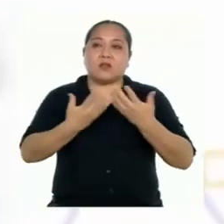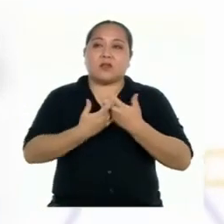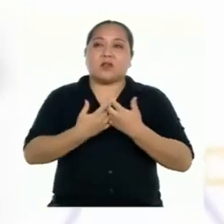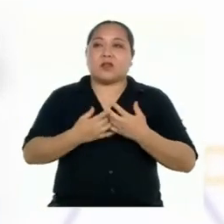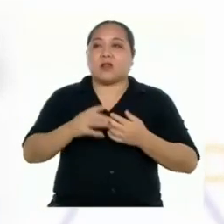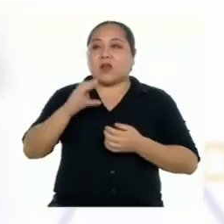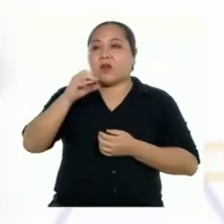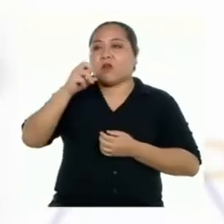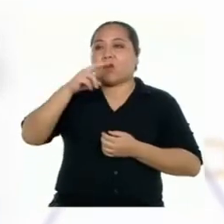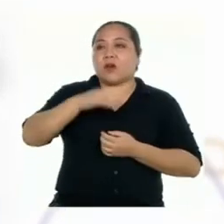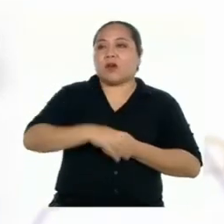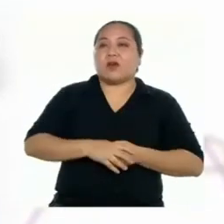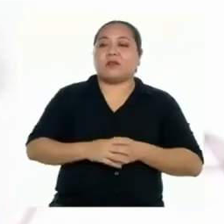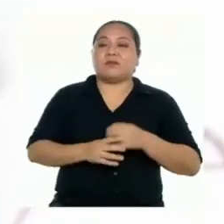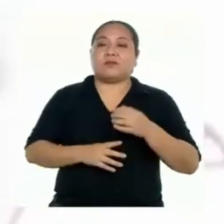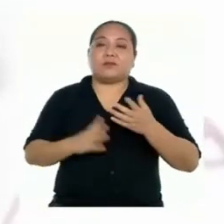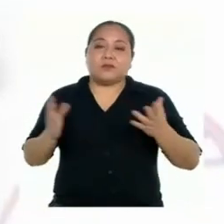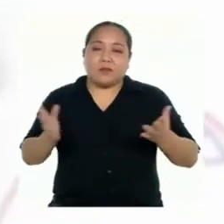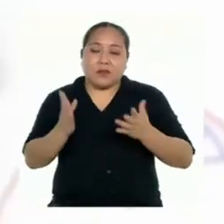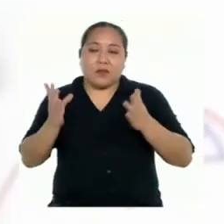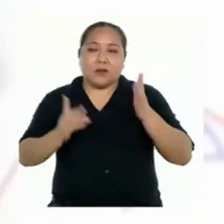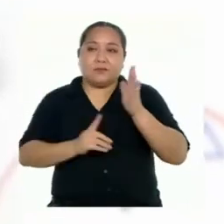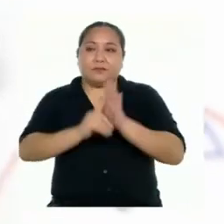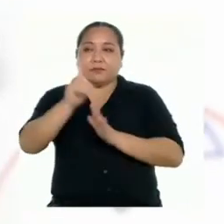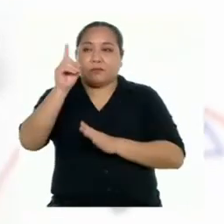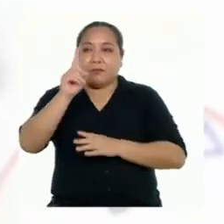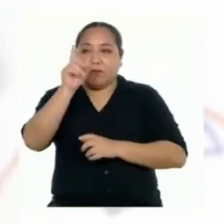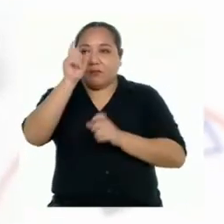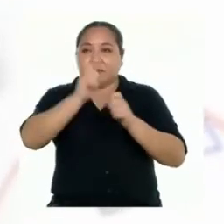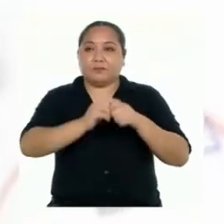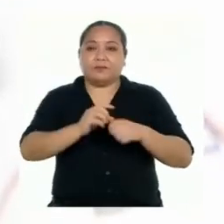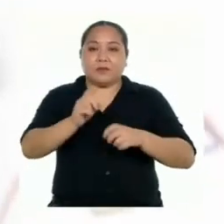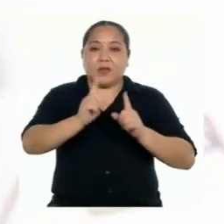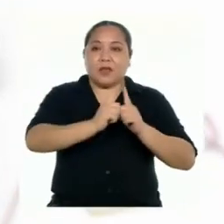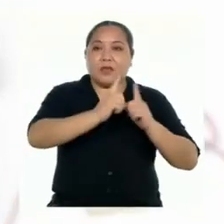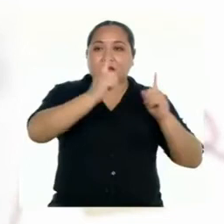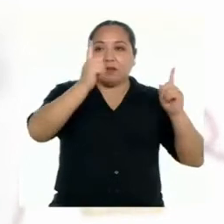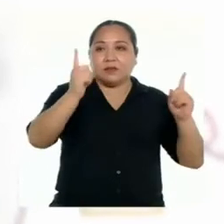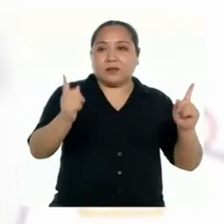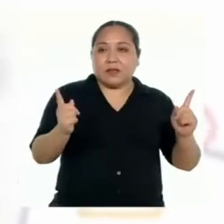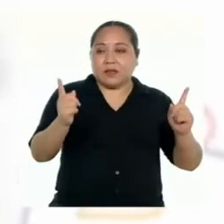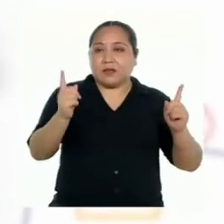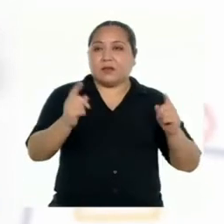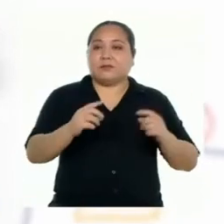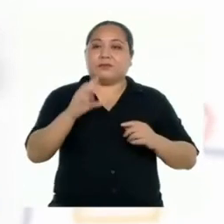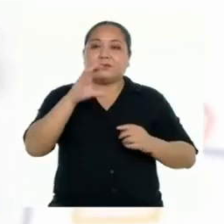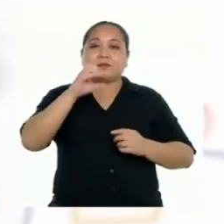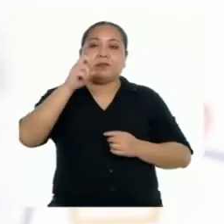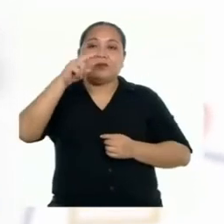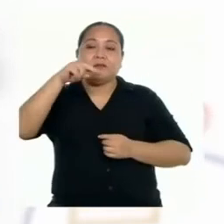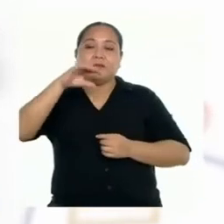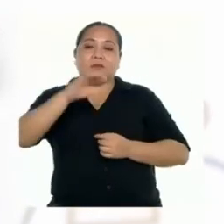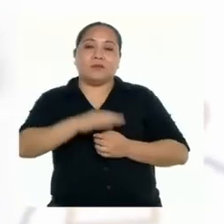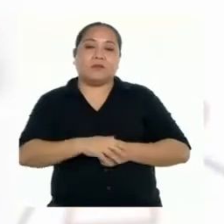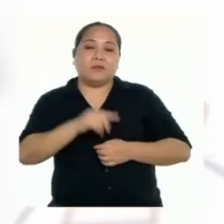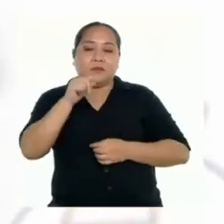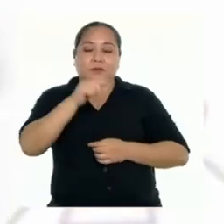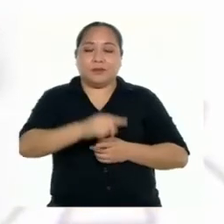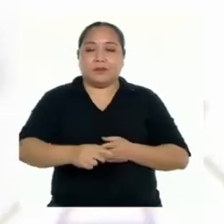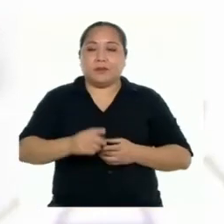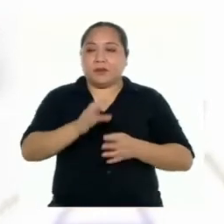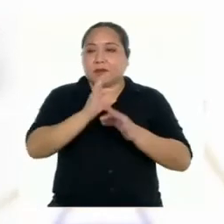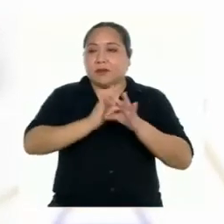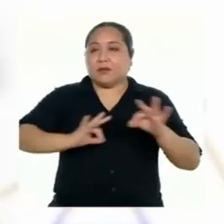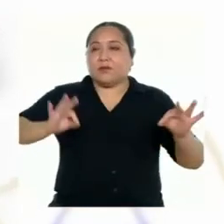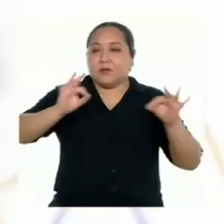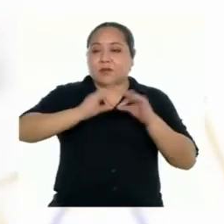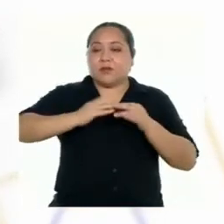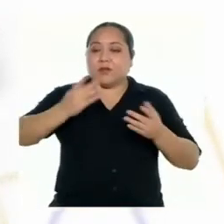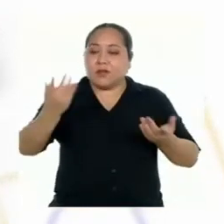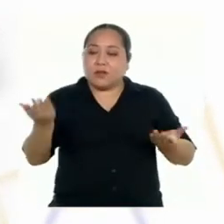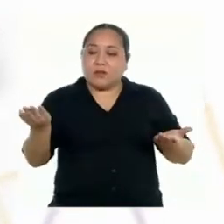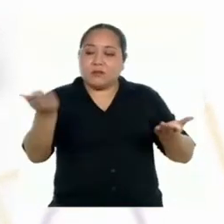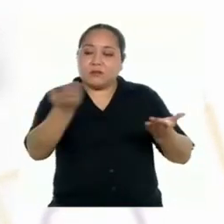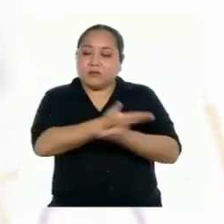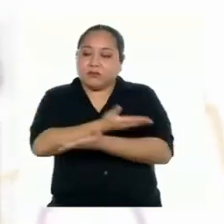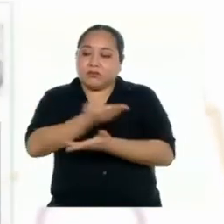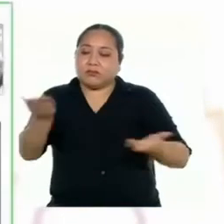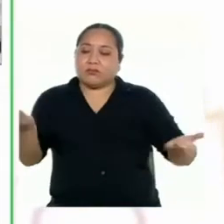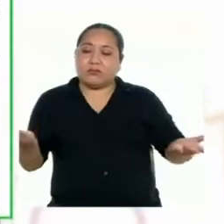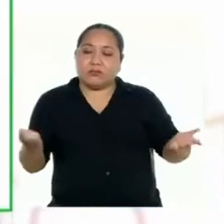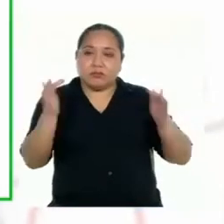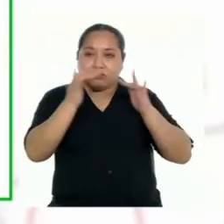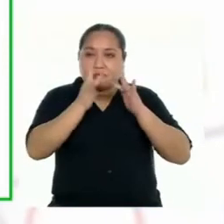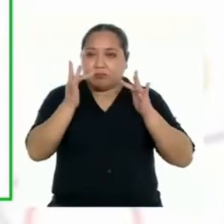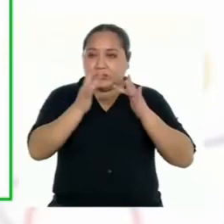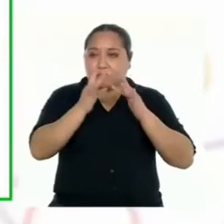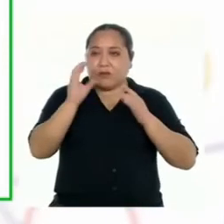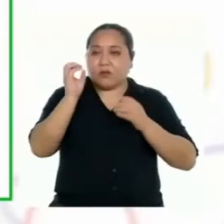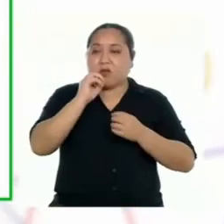fomentan el desarrollo humano. La distancia. La cuenca se convierte en un eje potencial de interrelación social y económica.